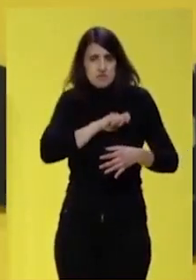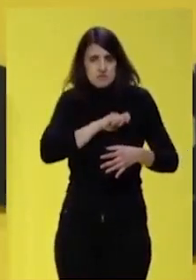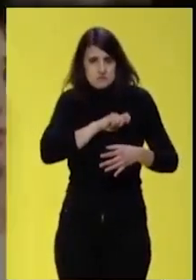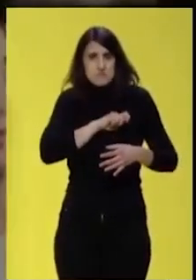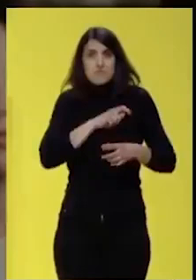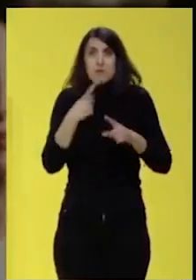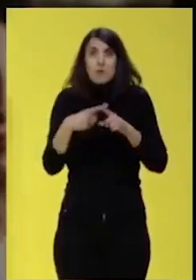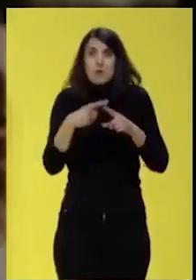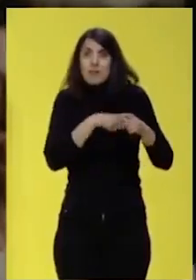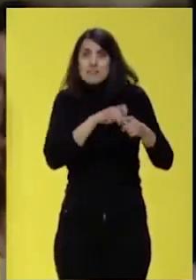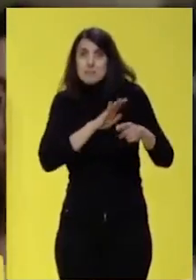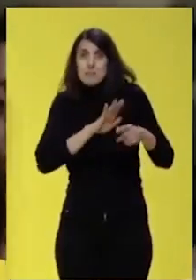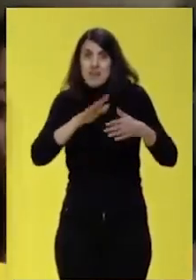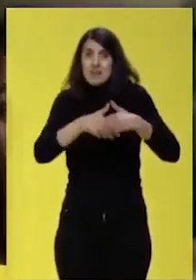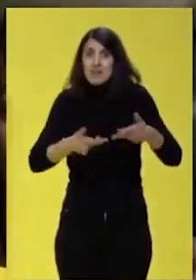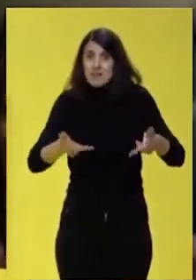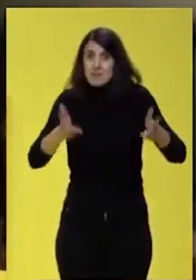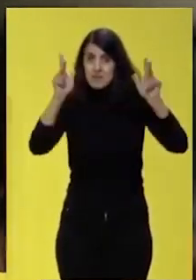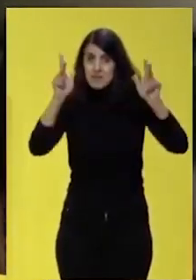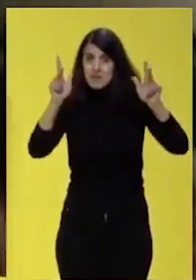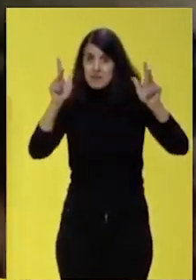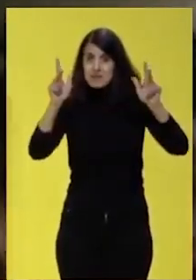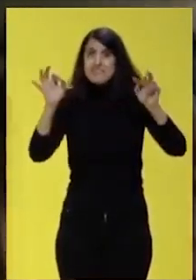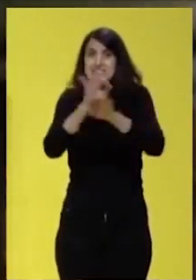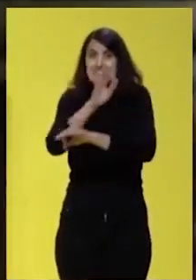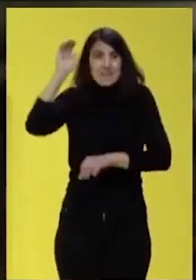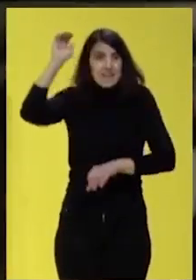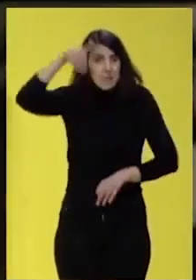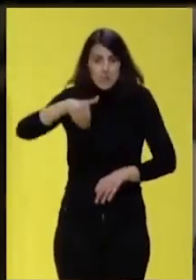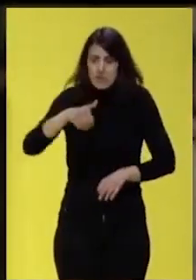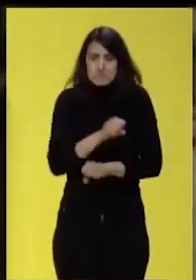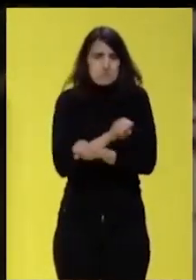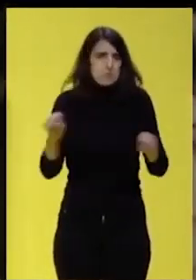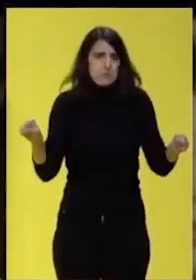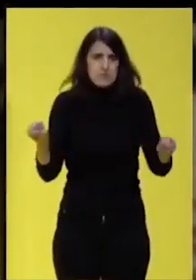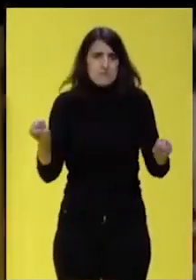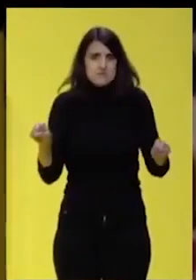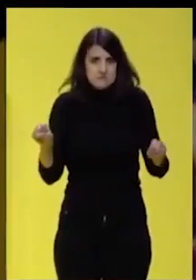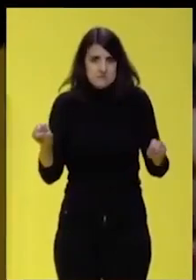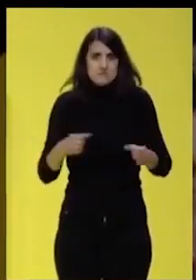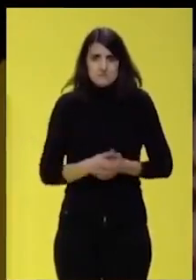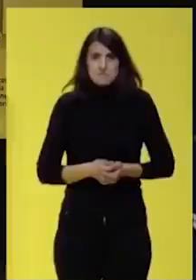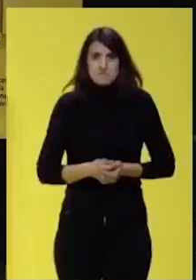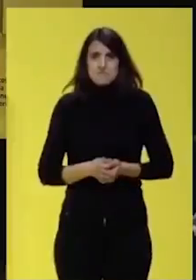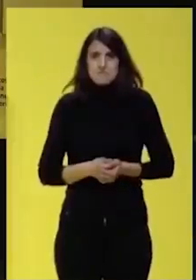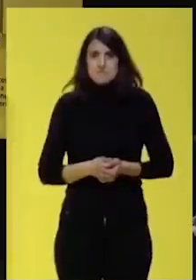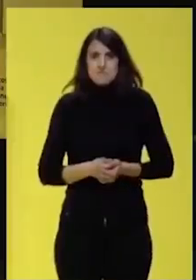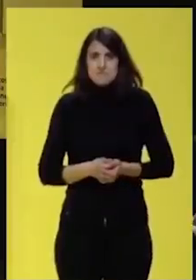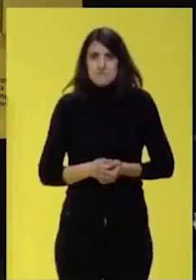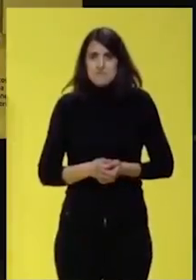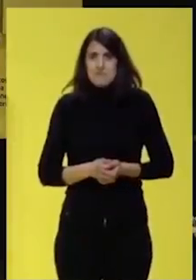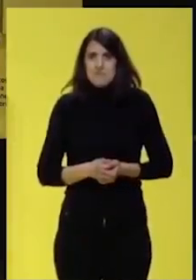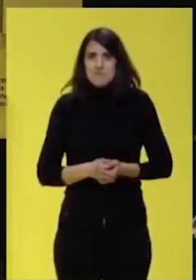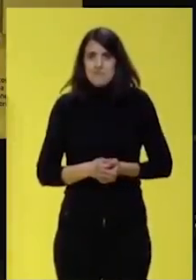democratización en el Estado si no hay repúblicas en el Estado. No hay democratización en el Estado si no hay repúblicas en el